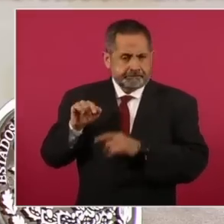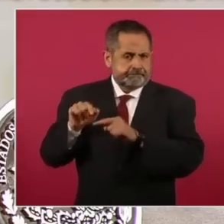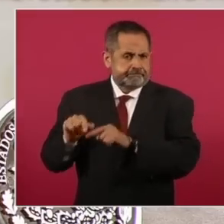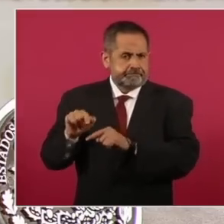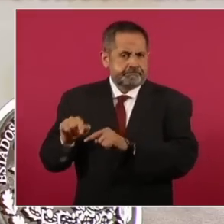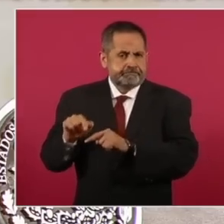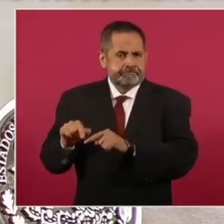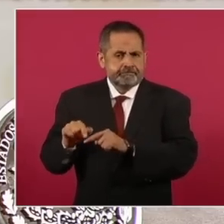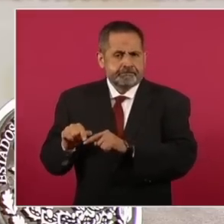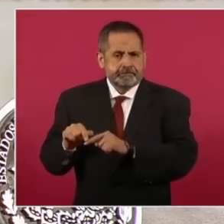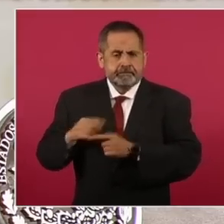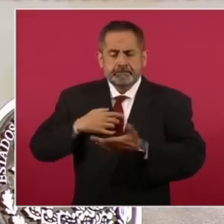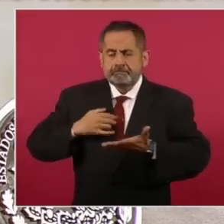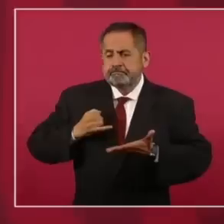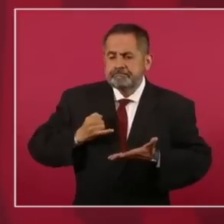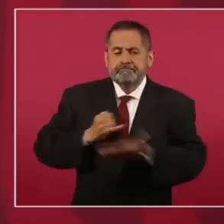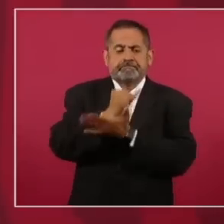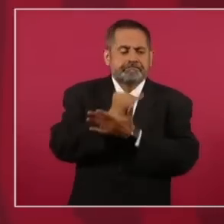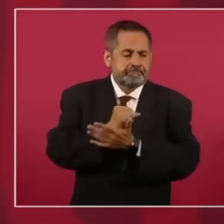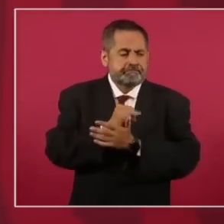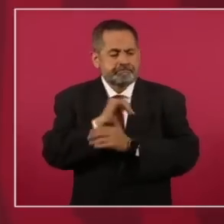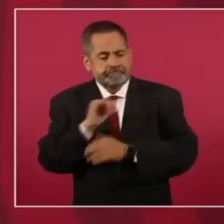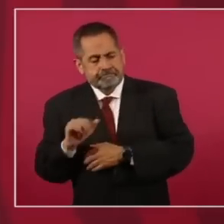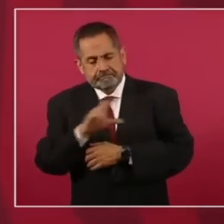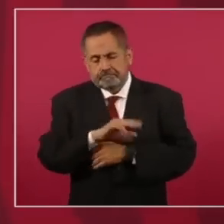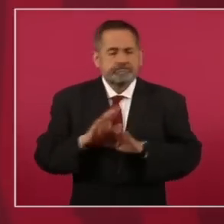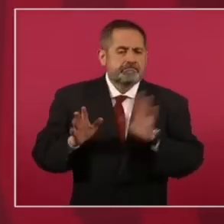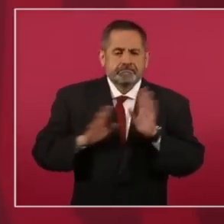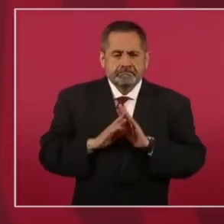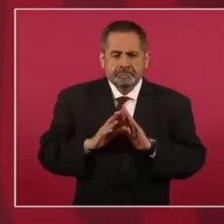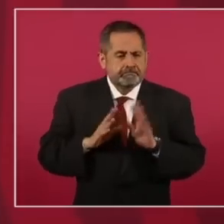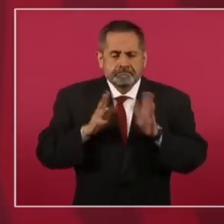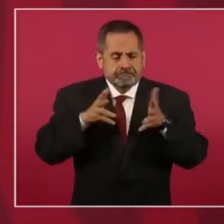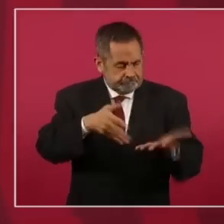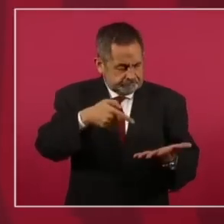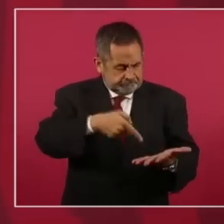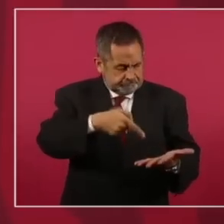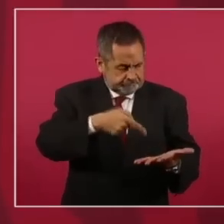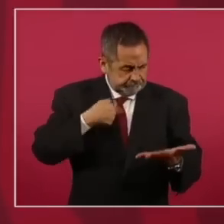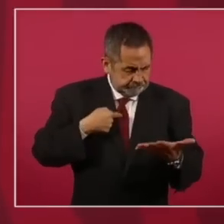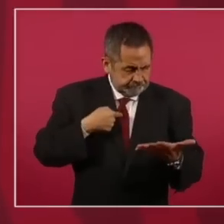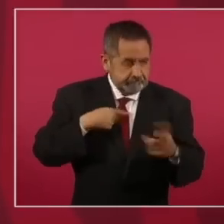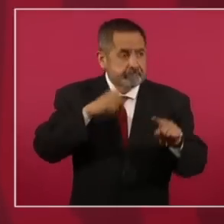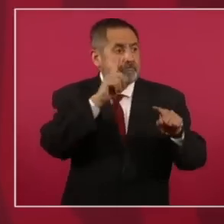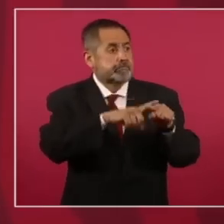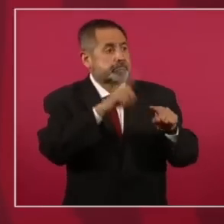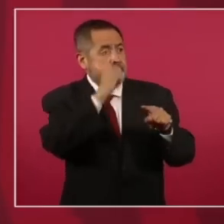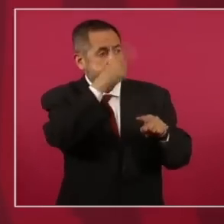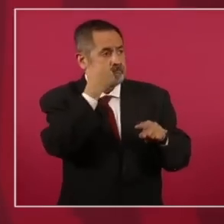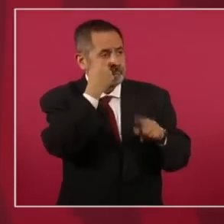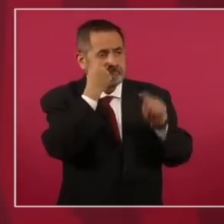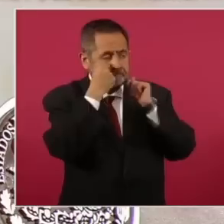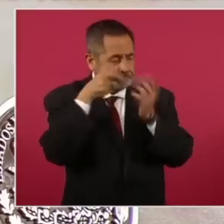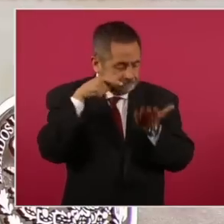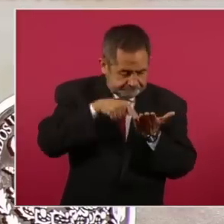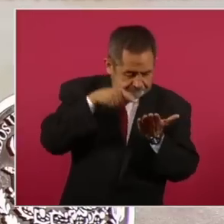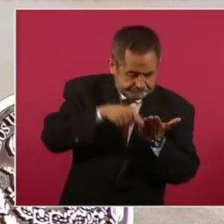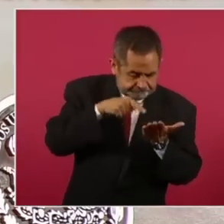no decide eso en función más que del caso, no de quién es la persona.